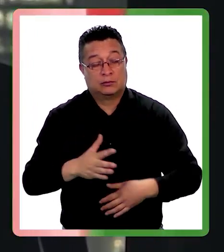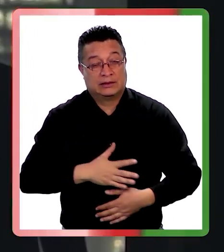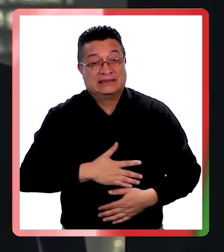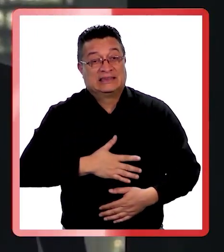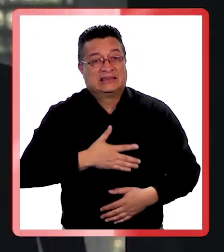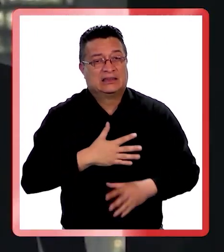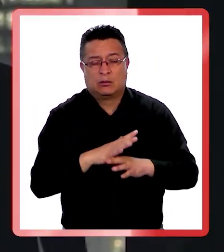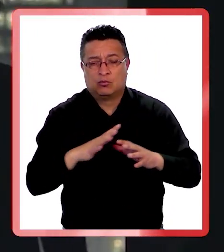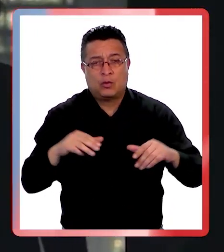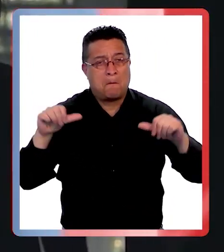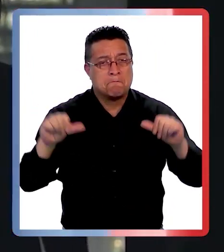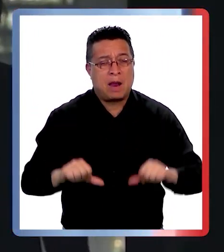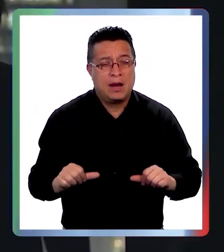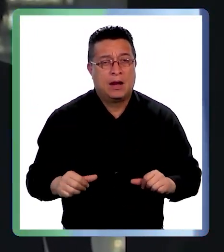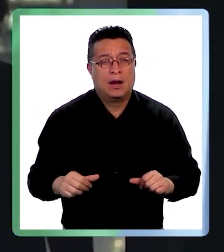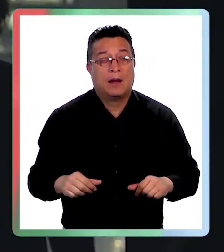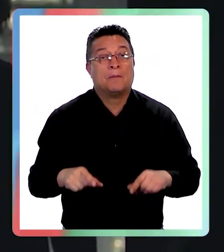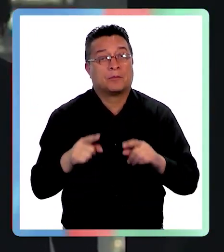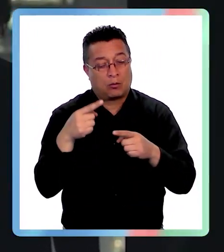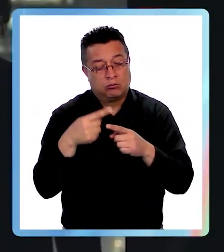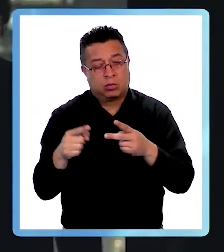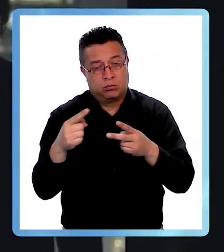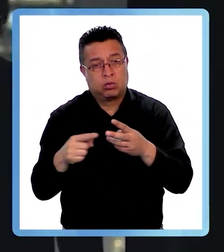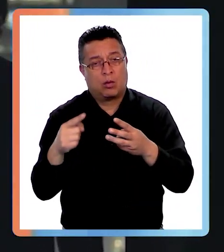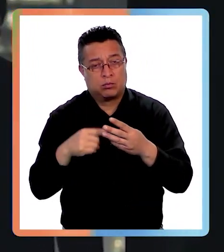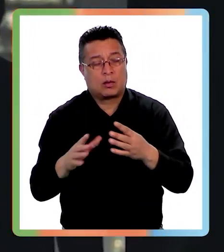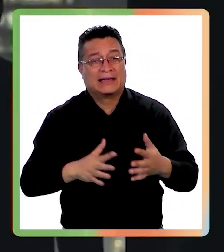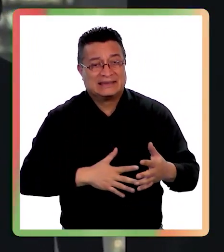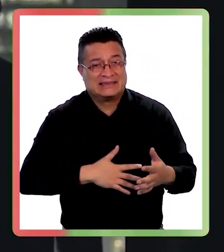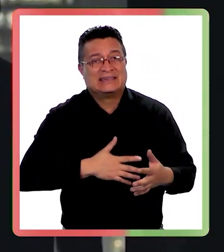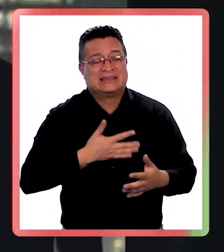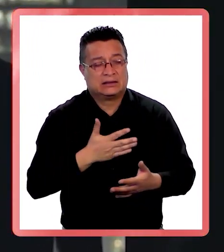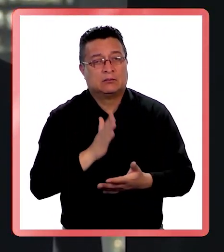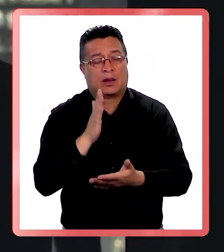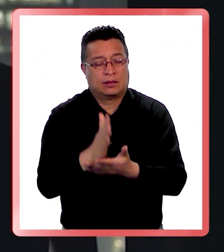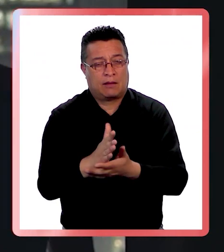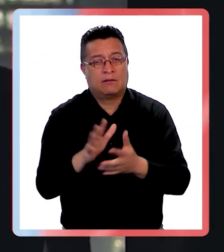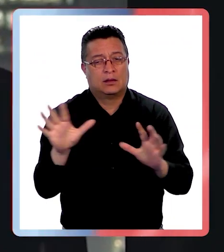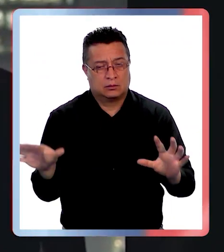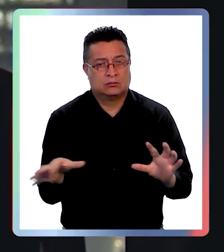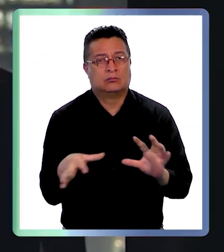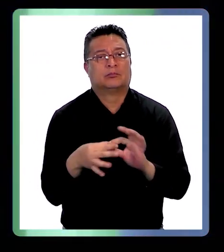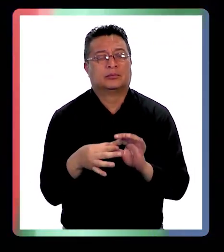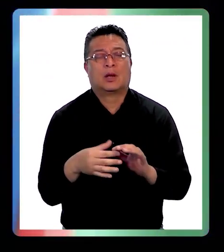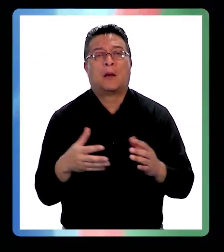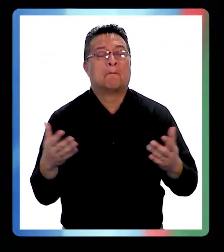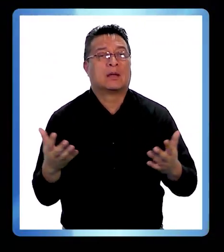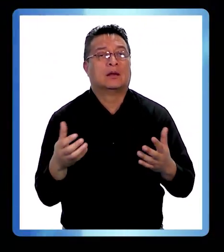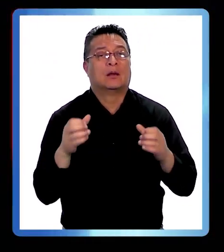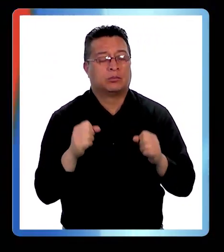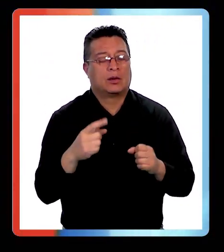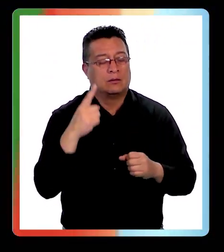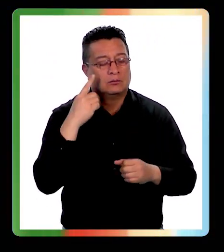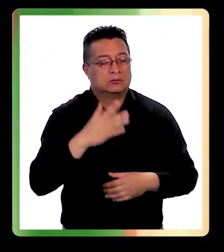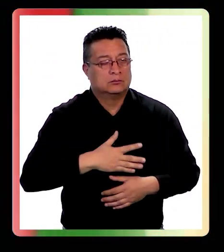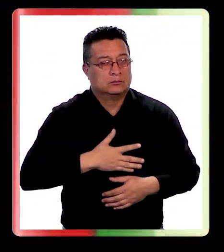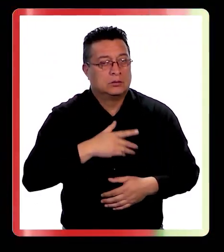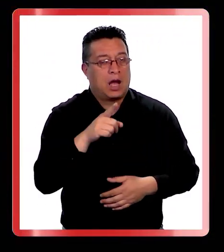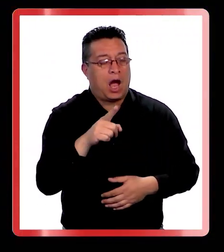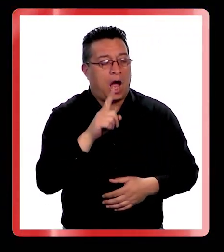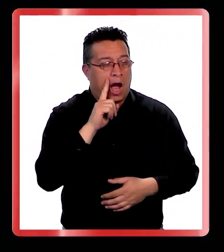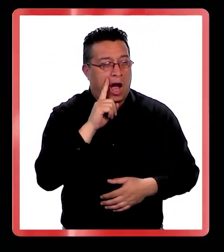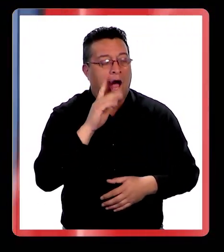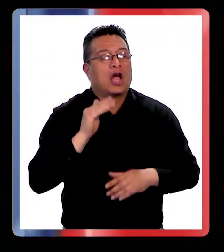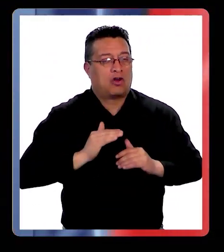sienten muy mal. Hay una serie de síntomas que tienen que estar presentes para que uno considere que una persona tiene